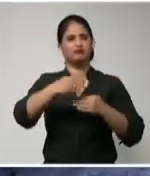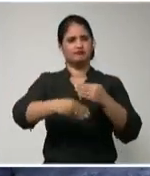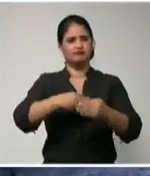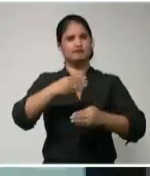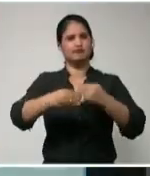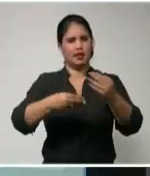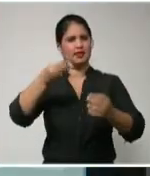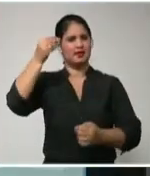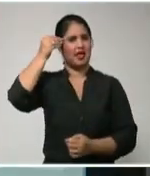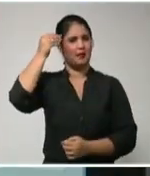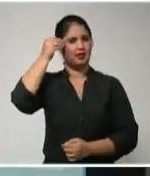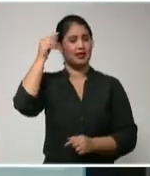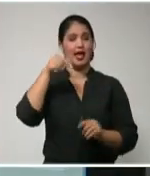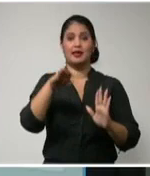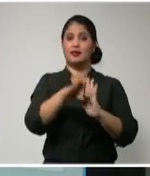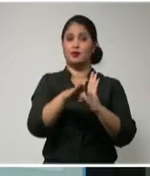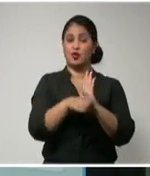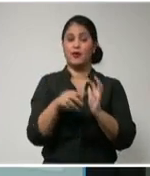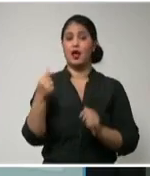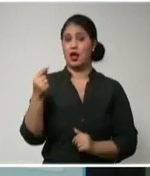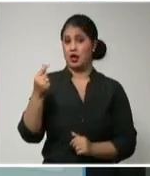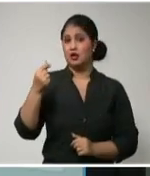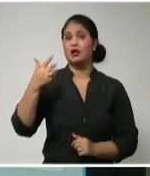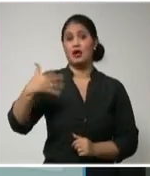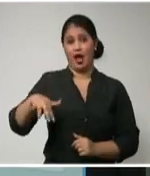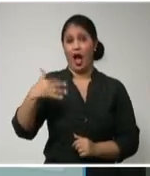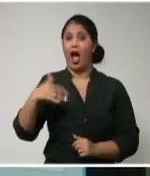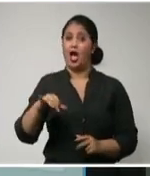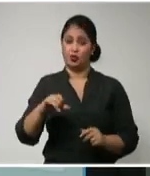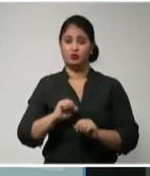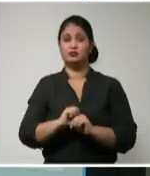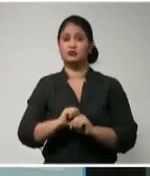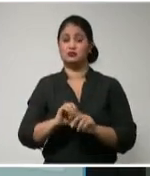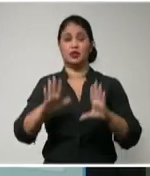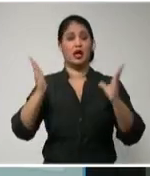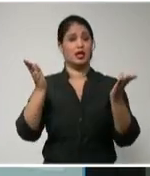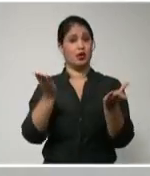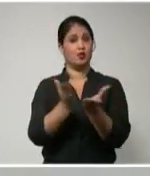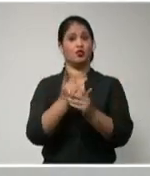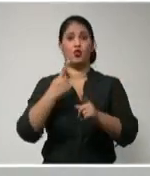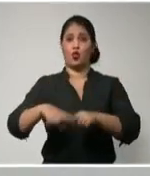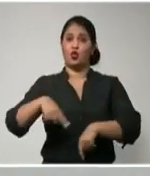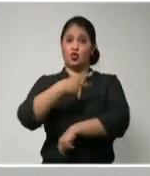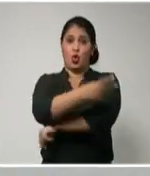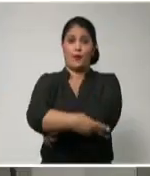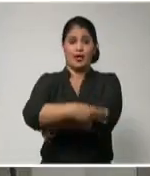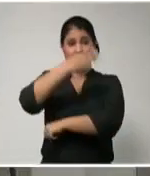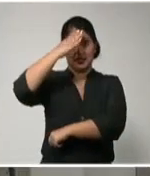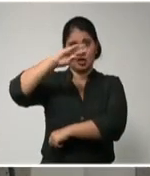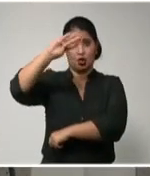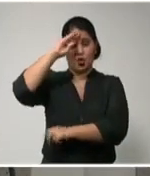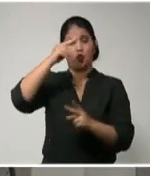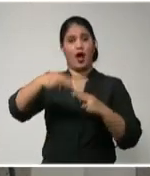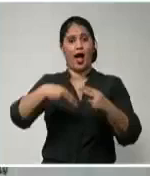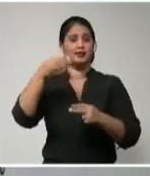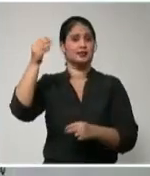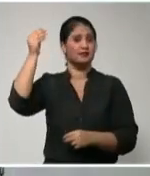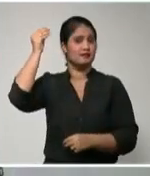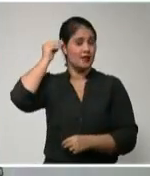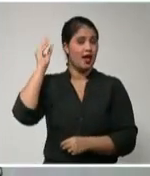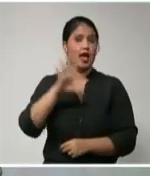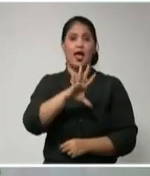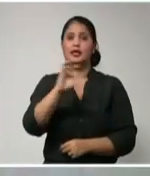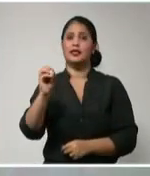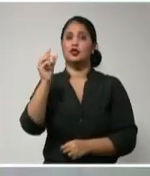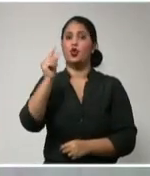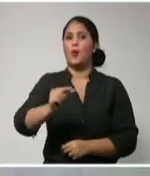programa costoso en el mundo de la medicina, donde Cuba ha beneficiado ya a 510 pacientes. La expectativa nuestra es